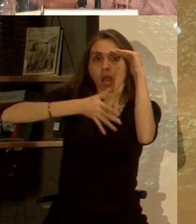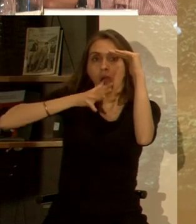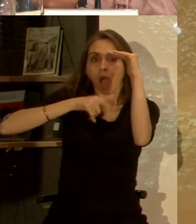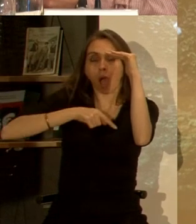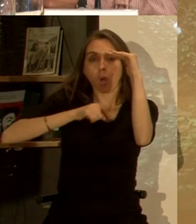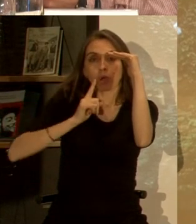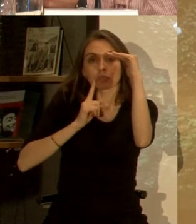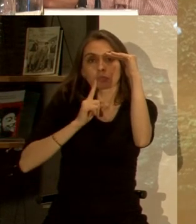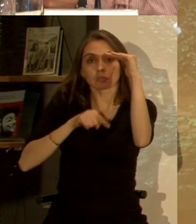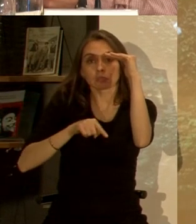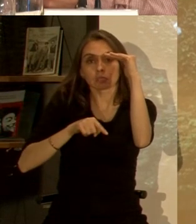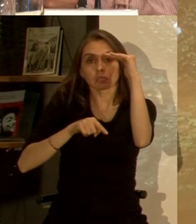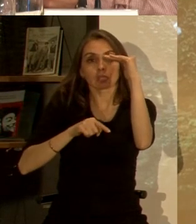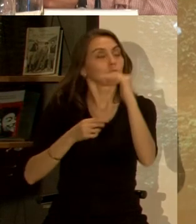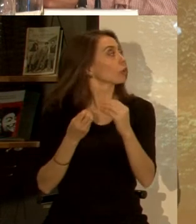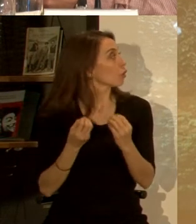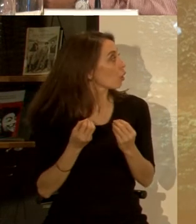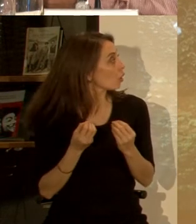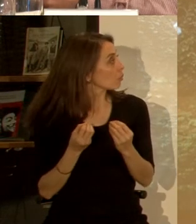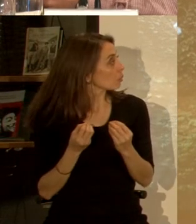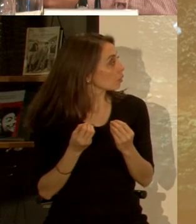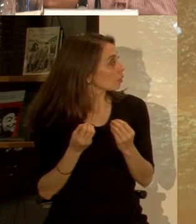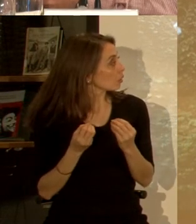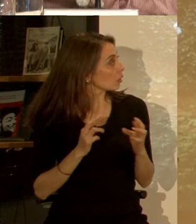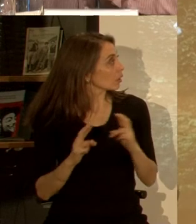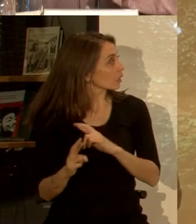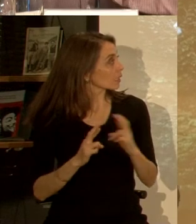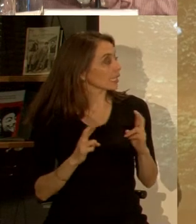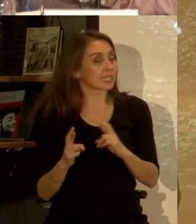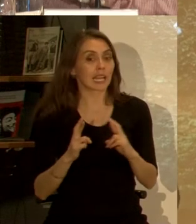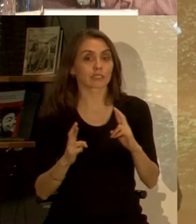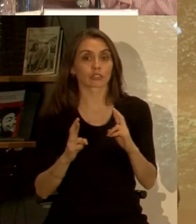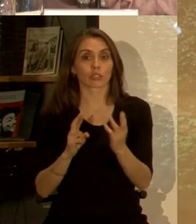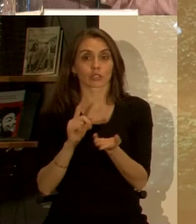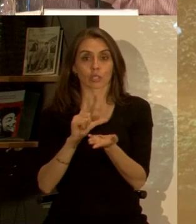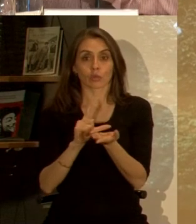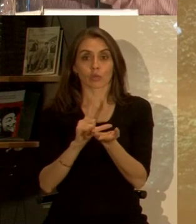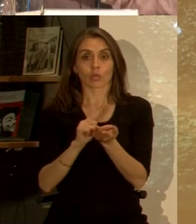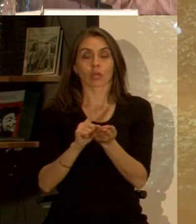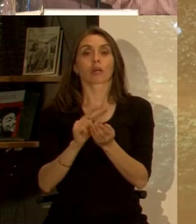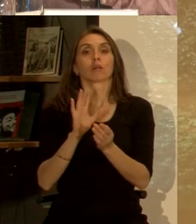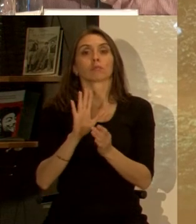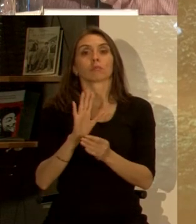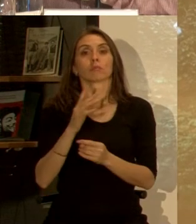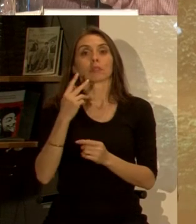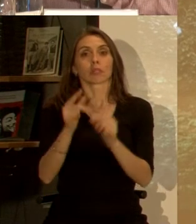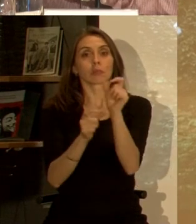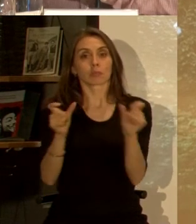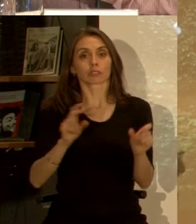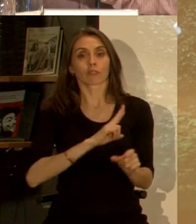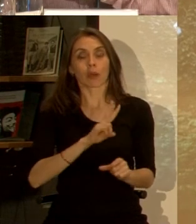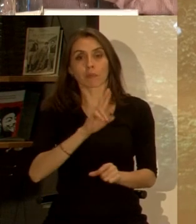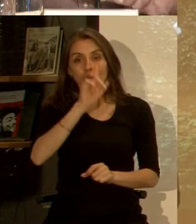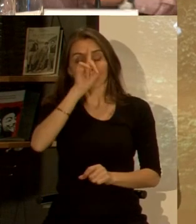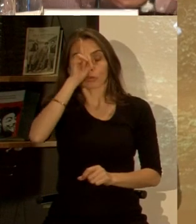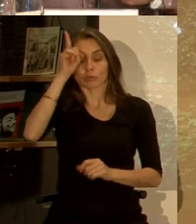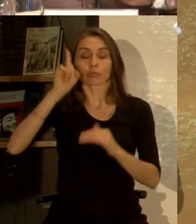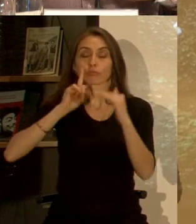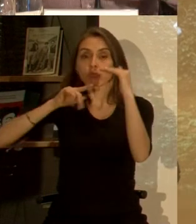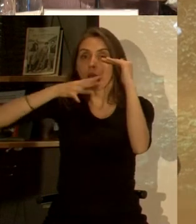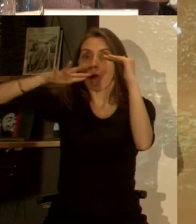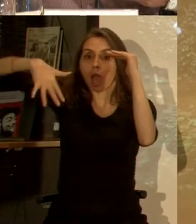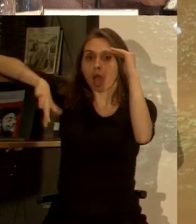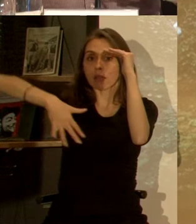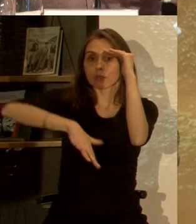agua y que es increíble como existe esa relación con el hábitat tan arraigada en el poblador de Valparaíso por lo tanto